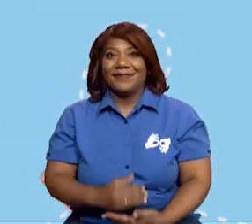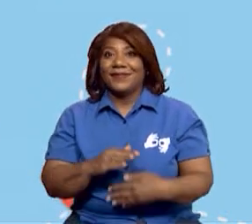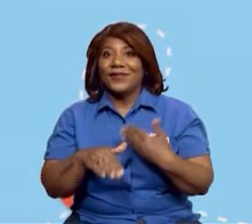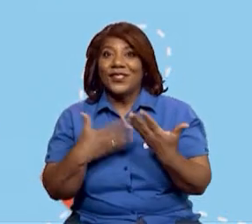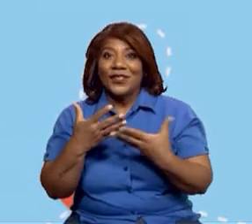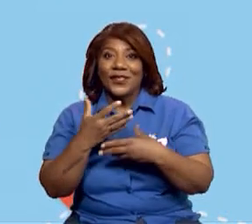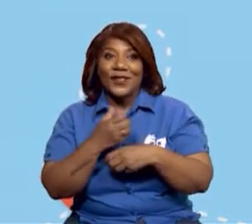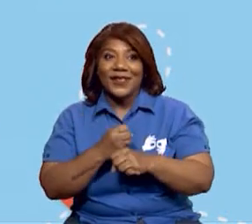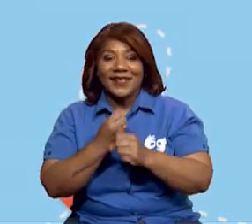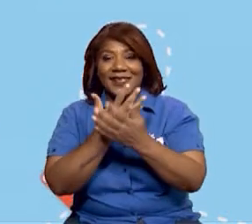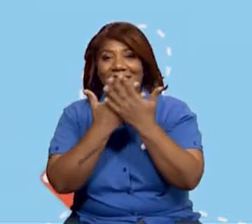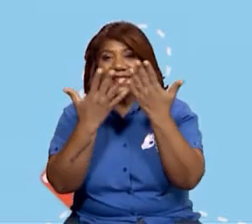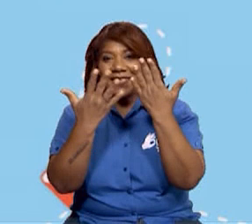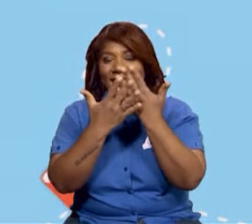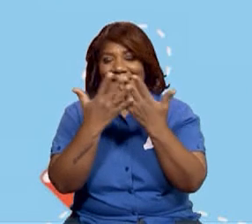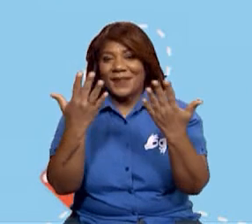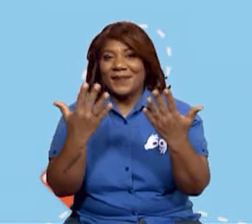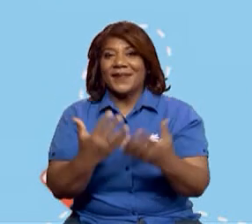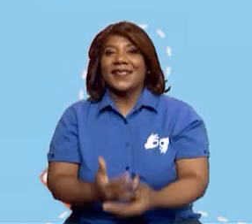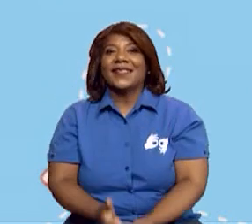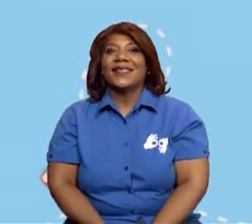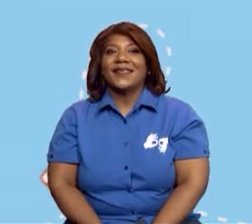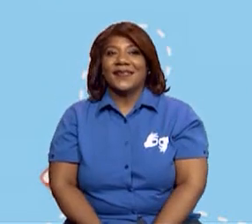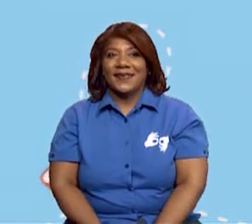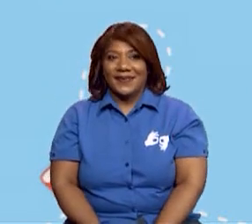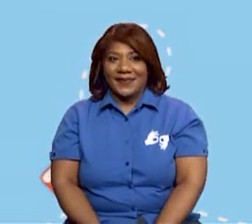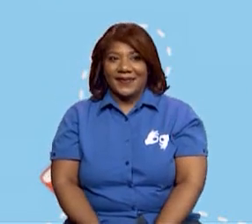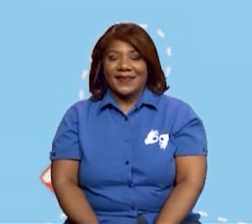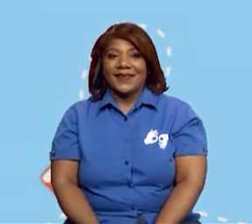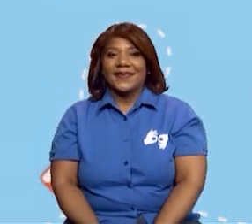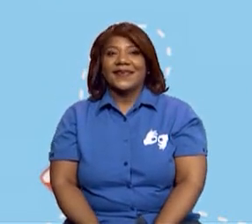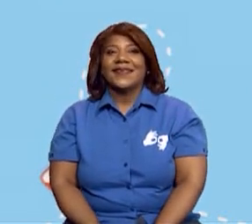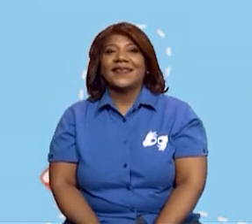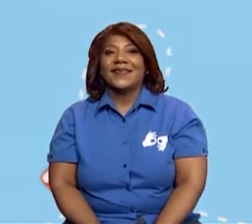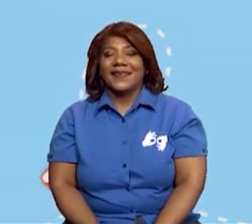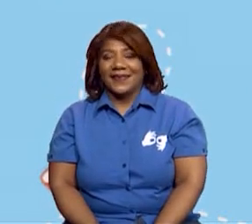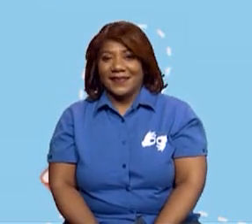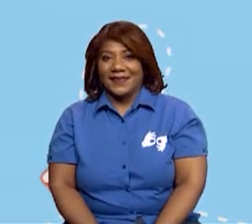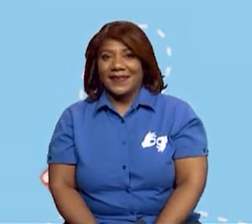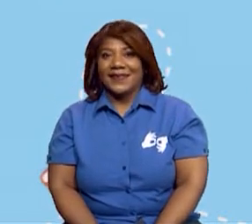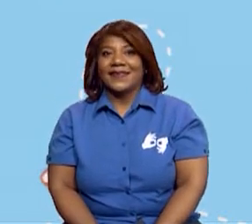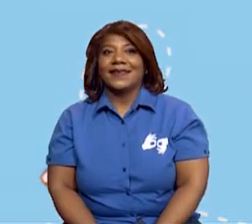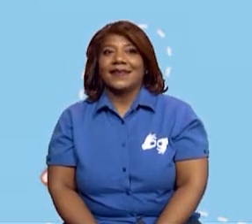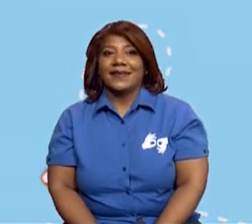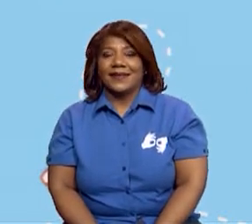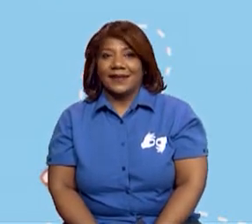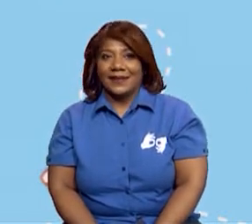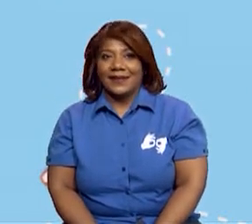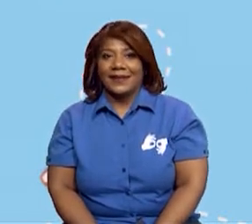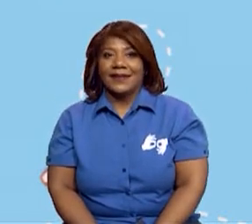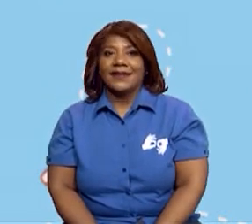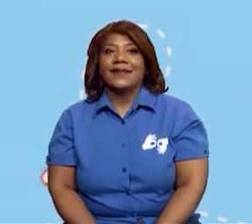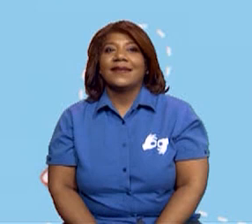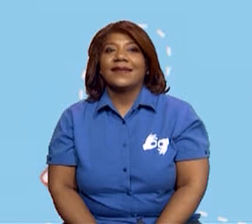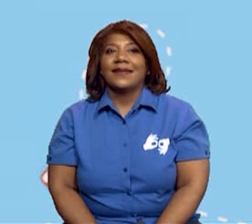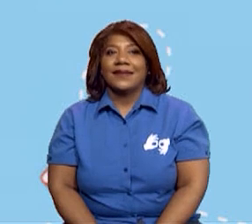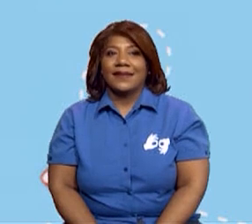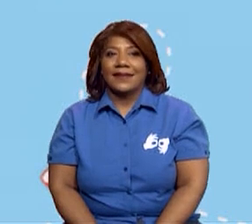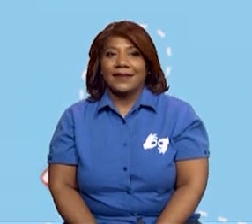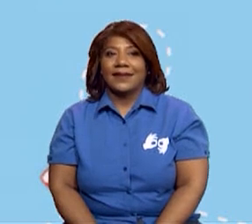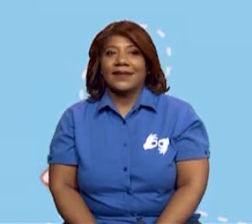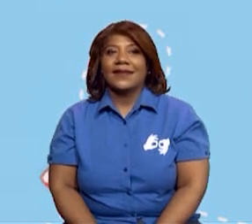es esto, artesanal, creo, ¿no? Estoy segura que es artesanal la definición, producción.